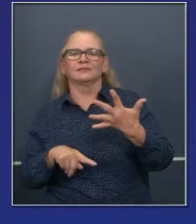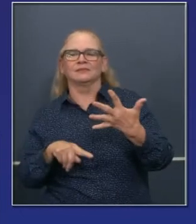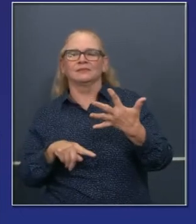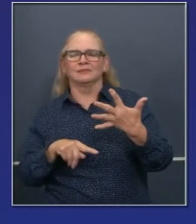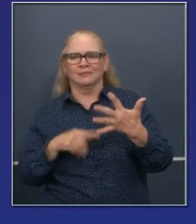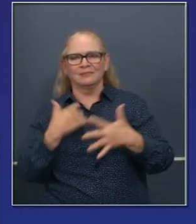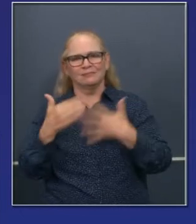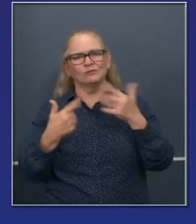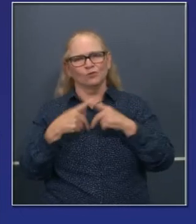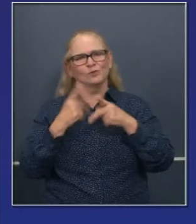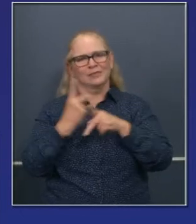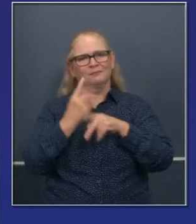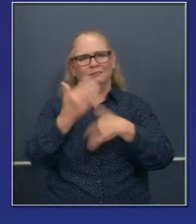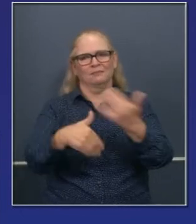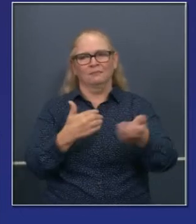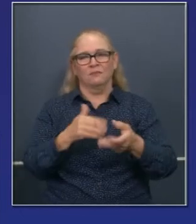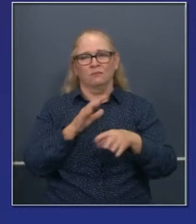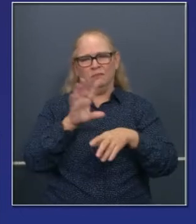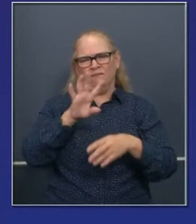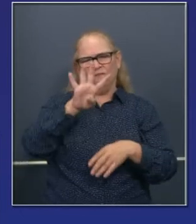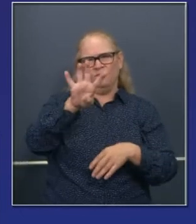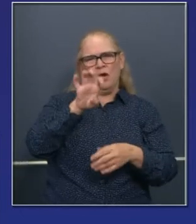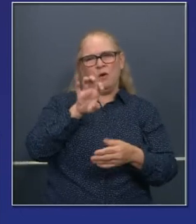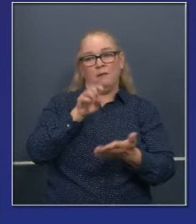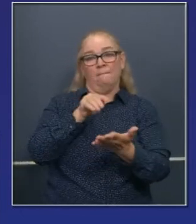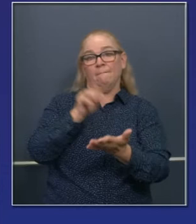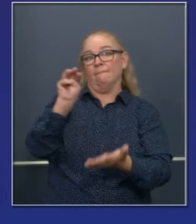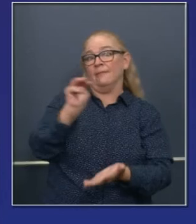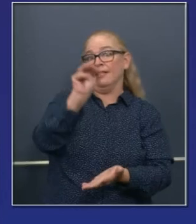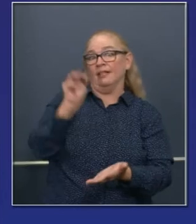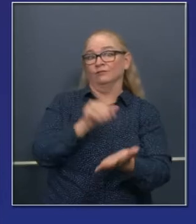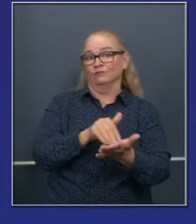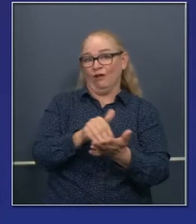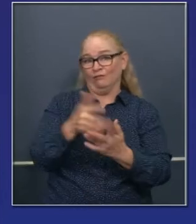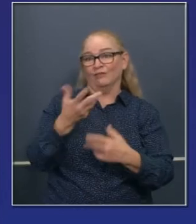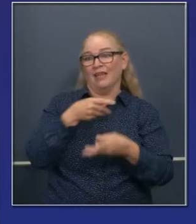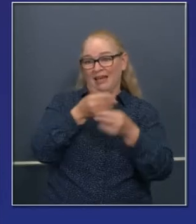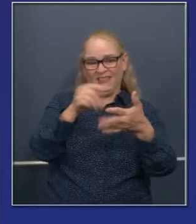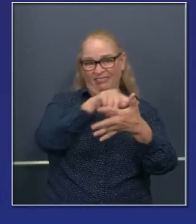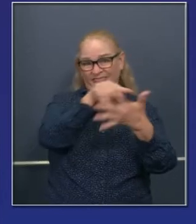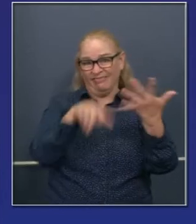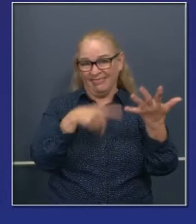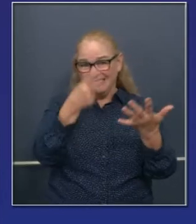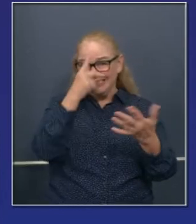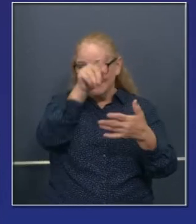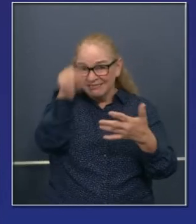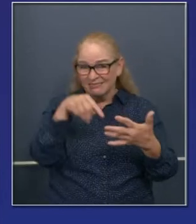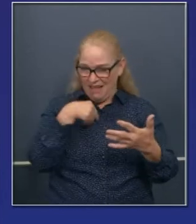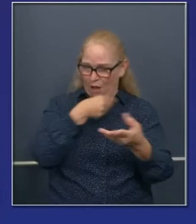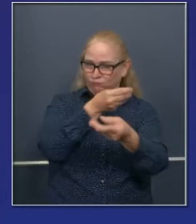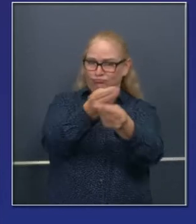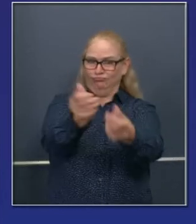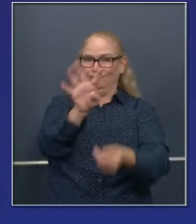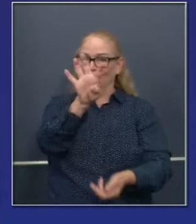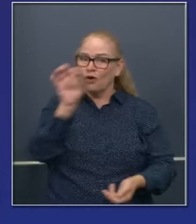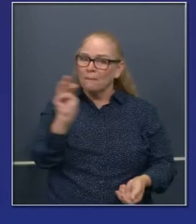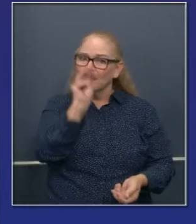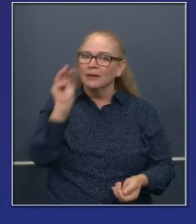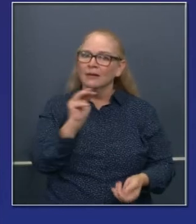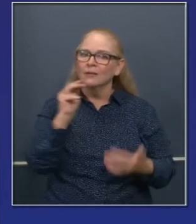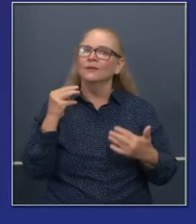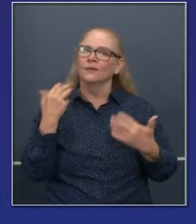pues más de 400 millones que ya están listos, que hemos identificado que ya podemos ponerlos en acción para